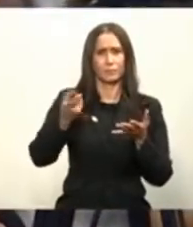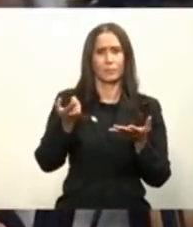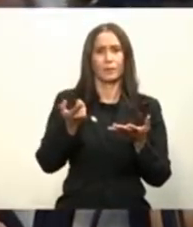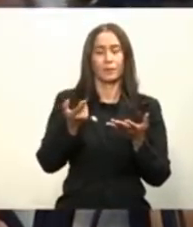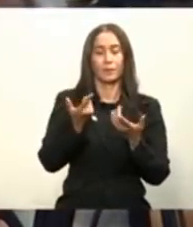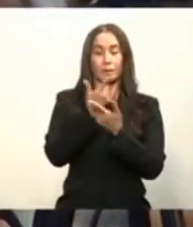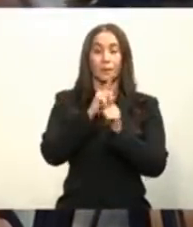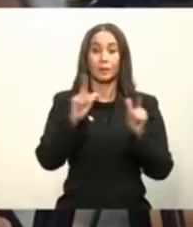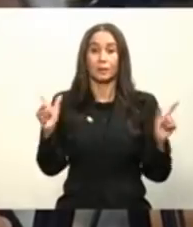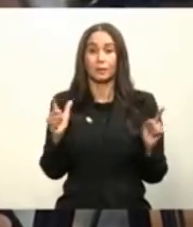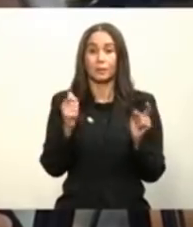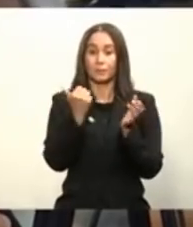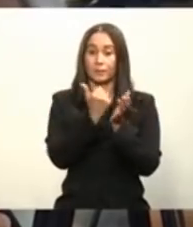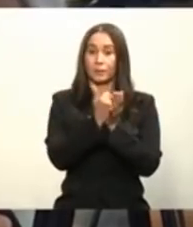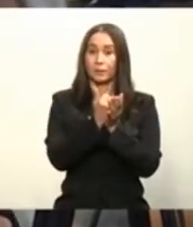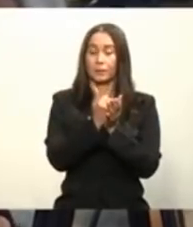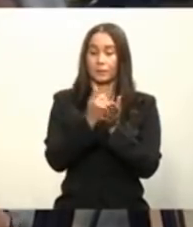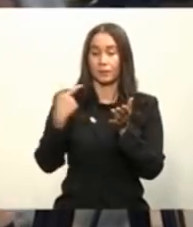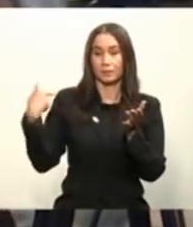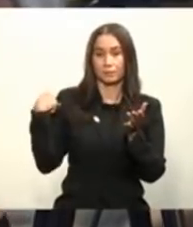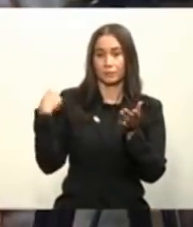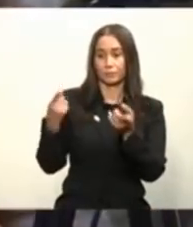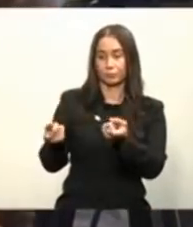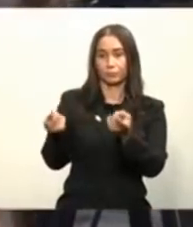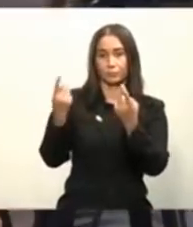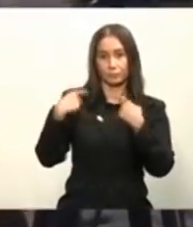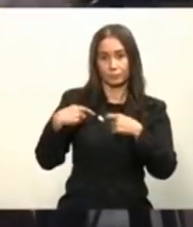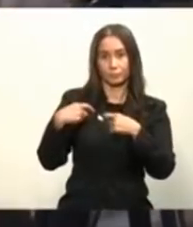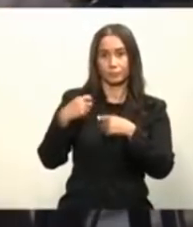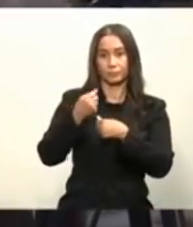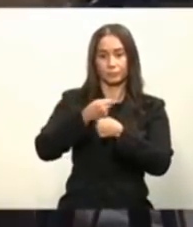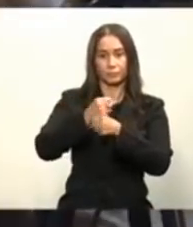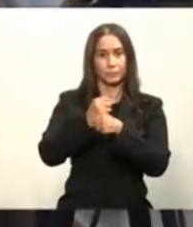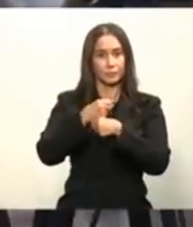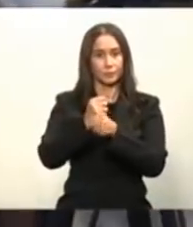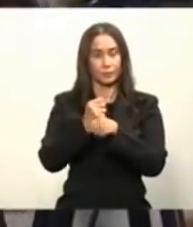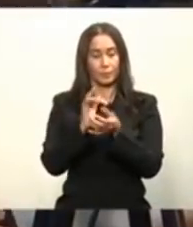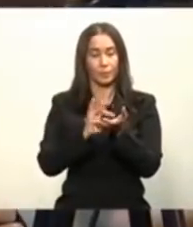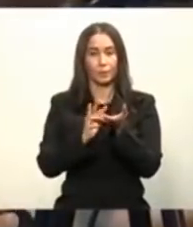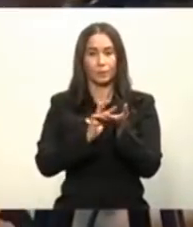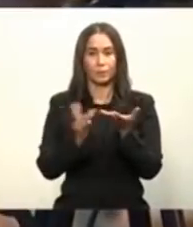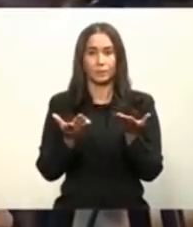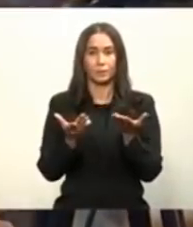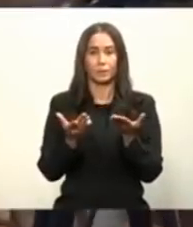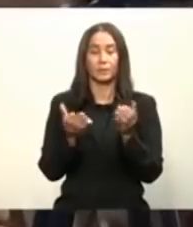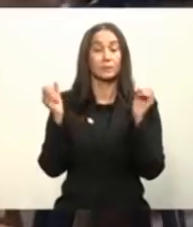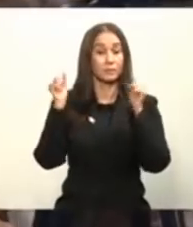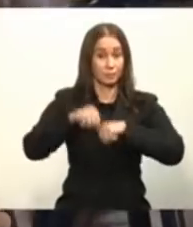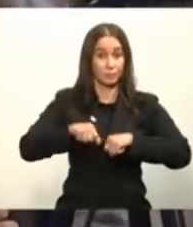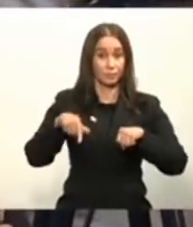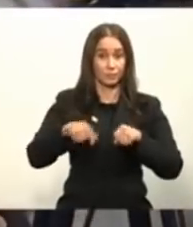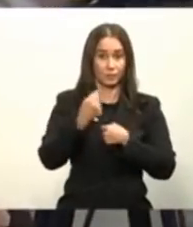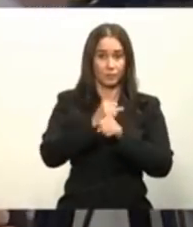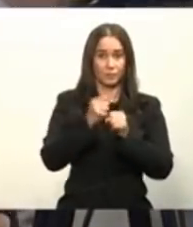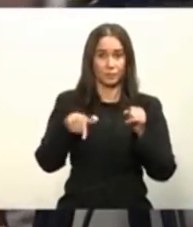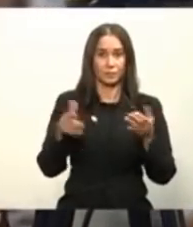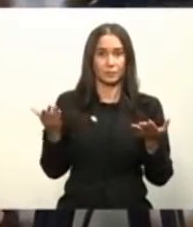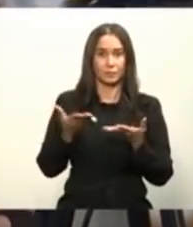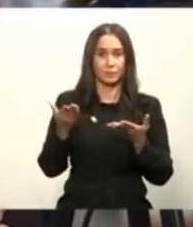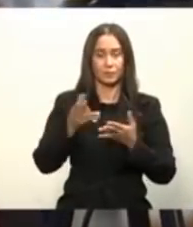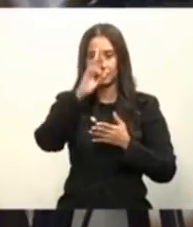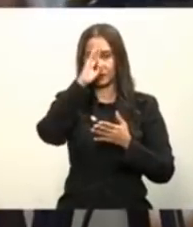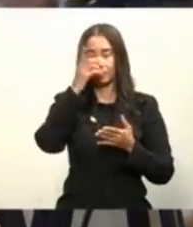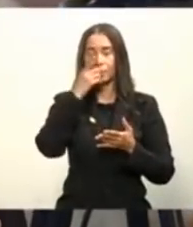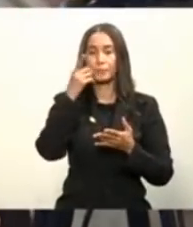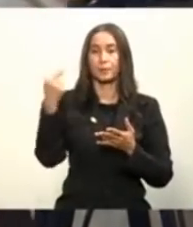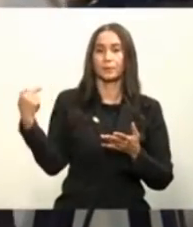libere la patente para que esas vacunas se puedan producir en laboratorios dominicanos y si existe realmente la logística en el país para